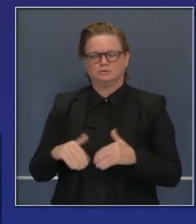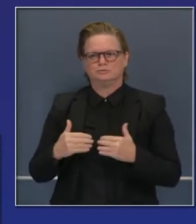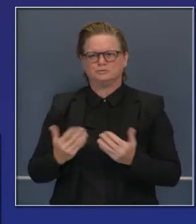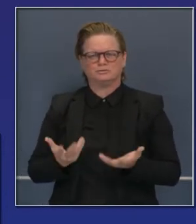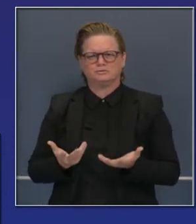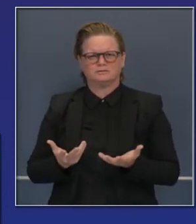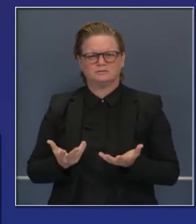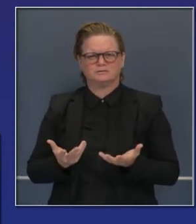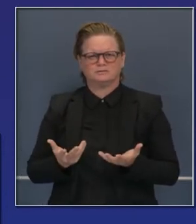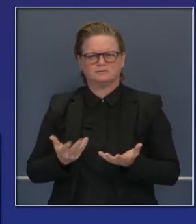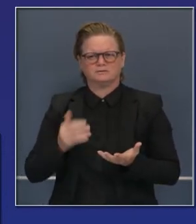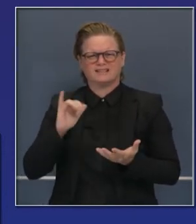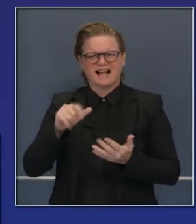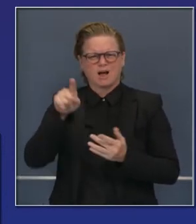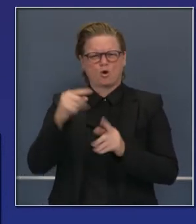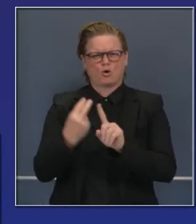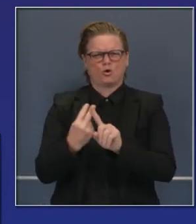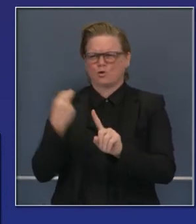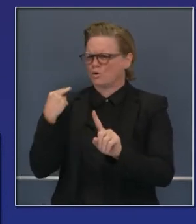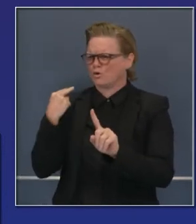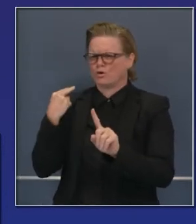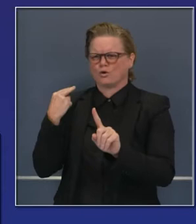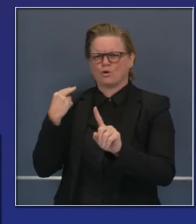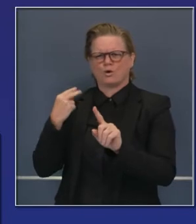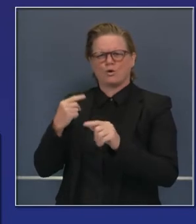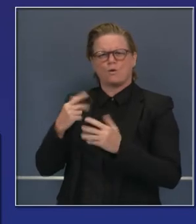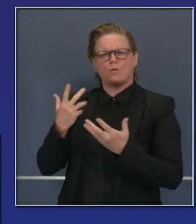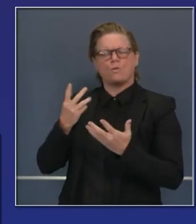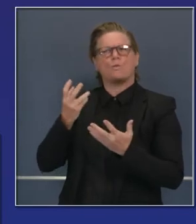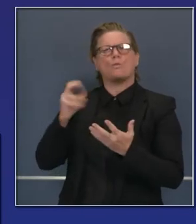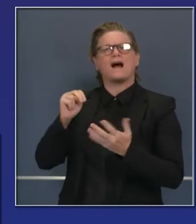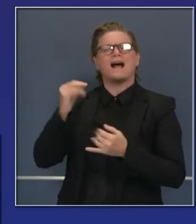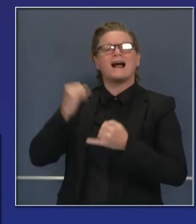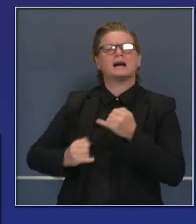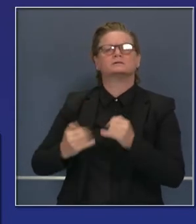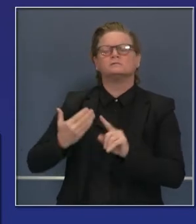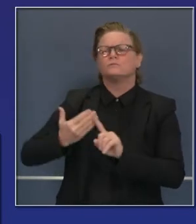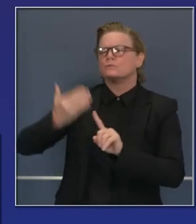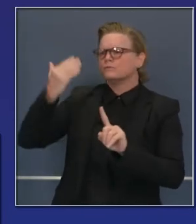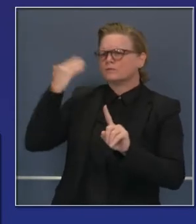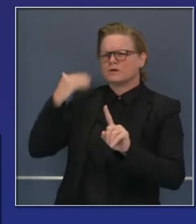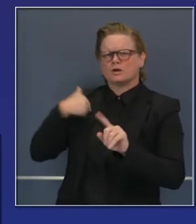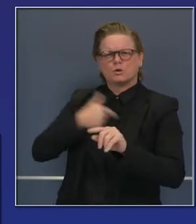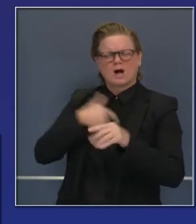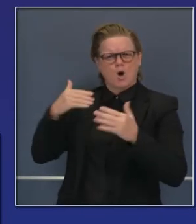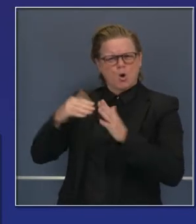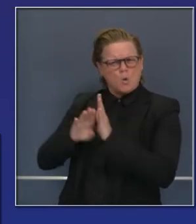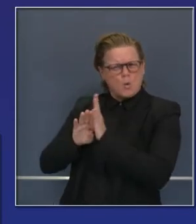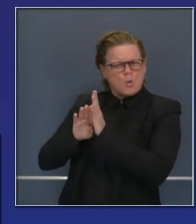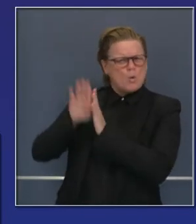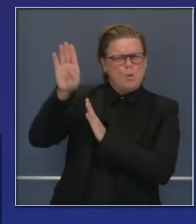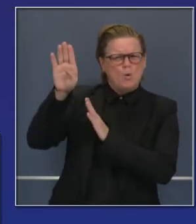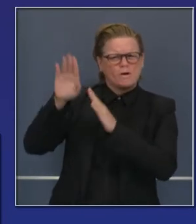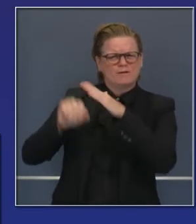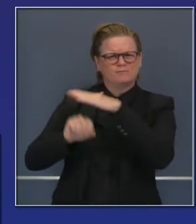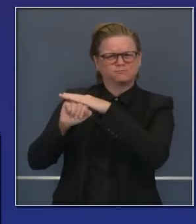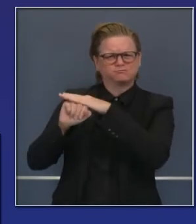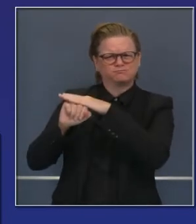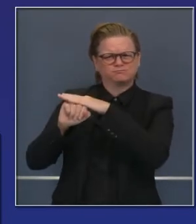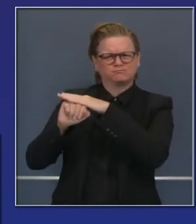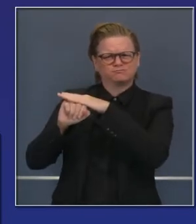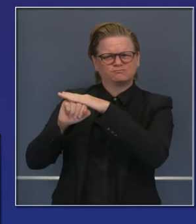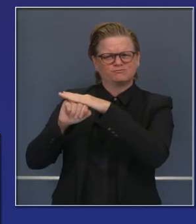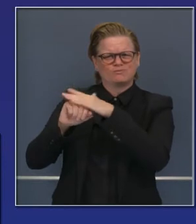perspectiva, al ver estas cifras, recordando el periodo pico desde que inició la